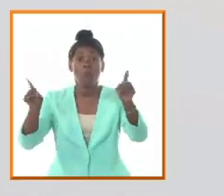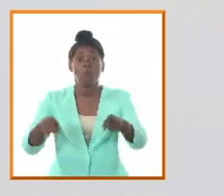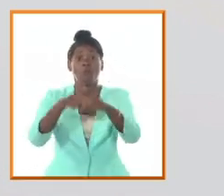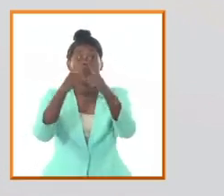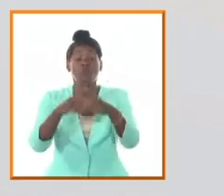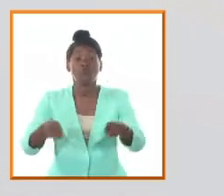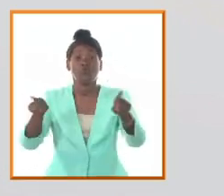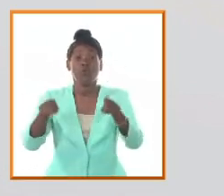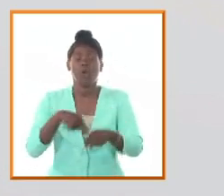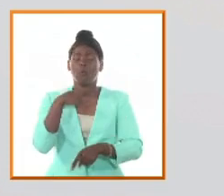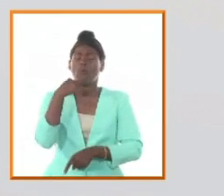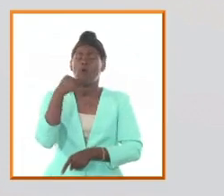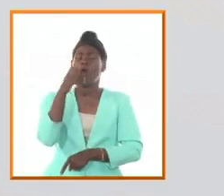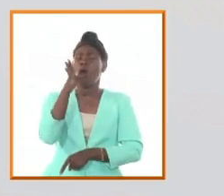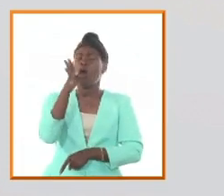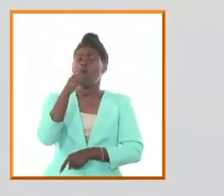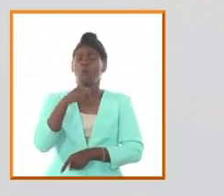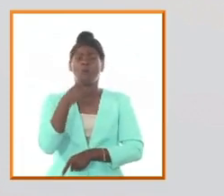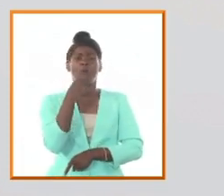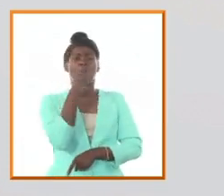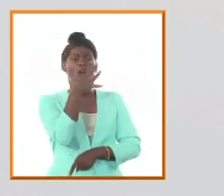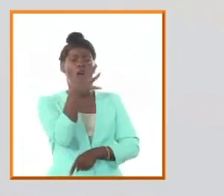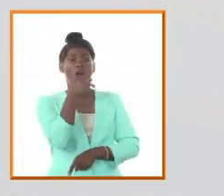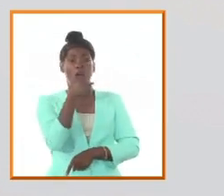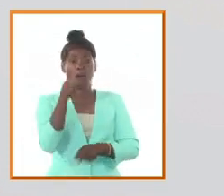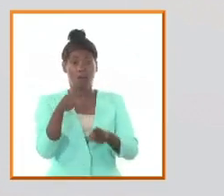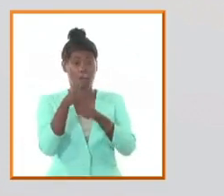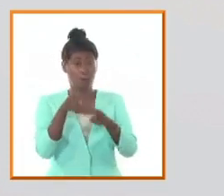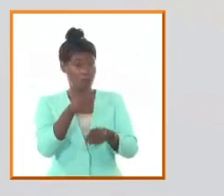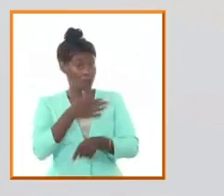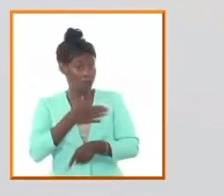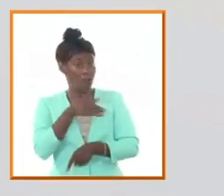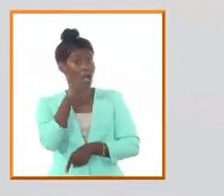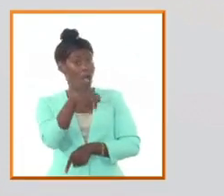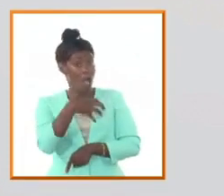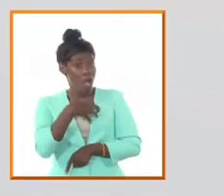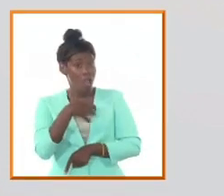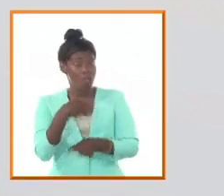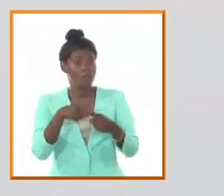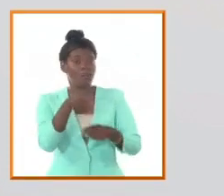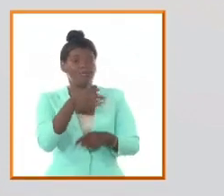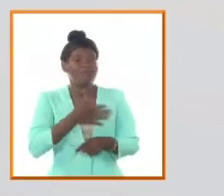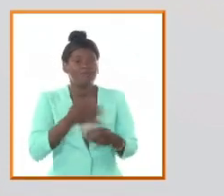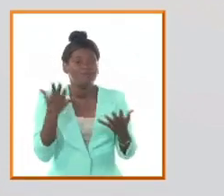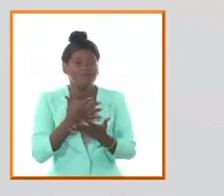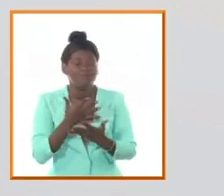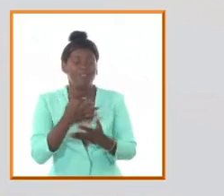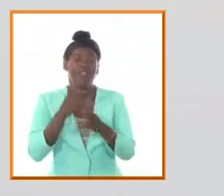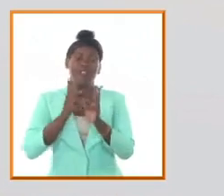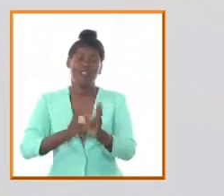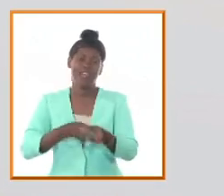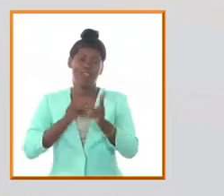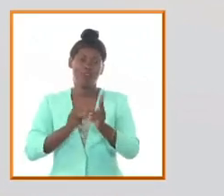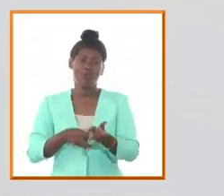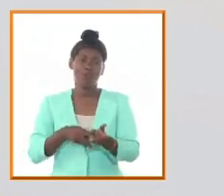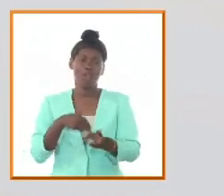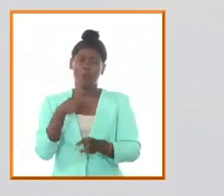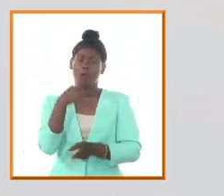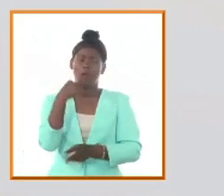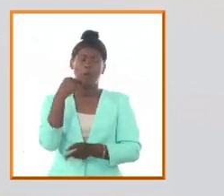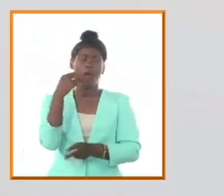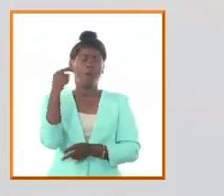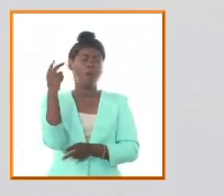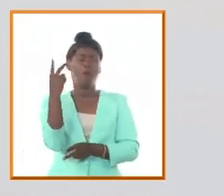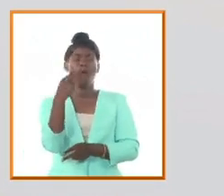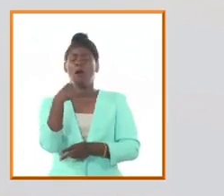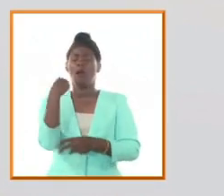óperas de Schuber y esto lógicamente se explica porque eran las propiedades de Amalia y en la correspondencia entre